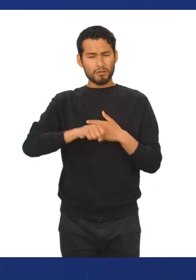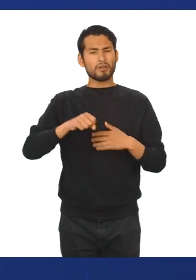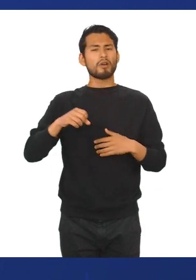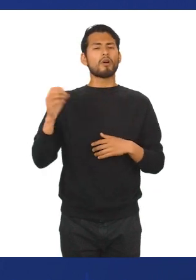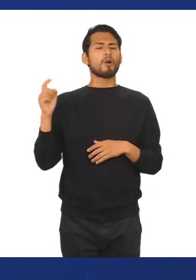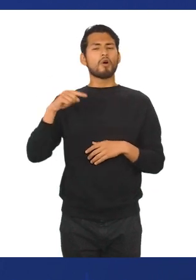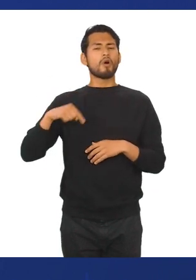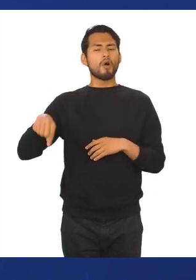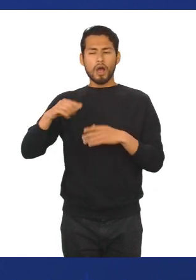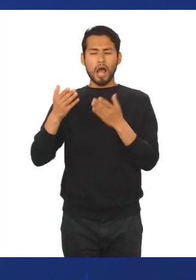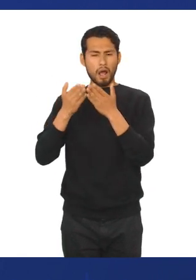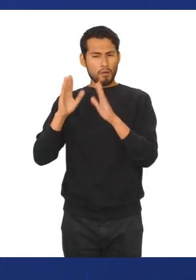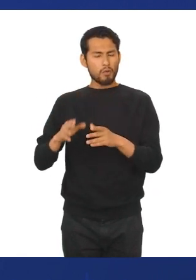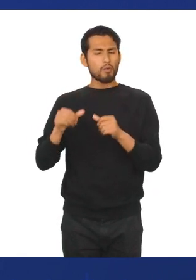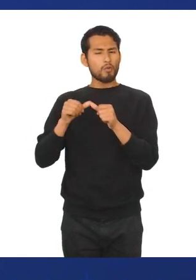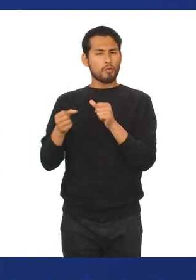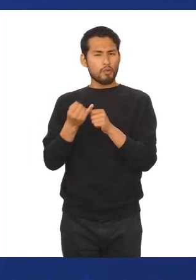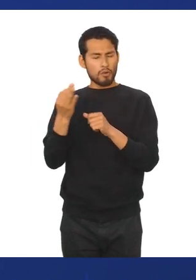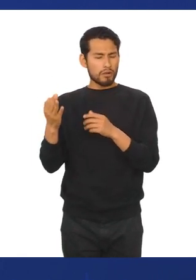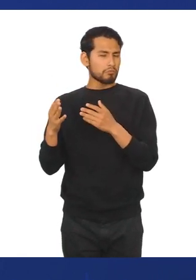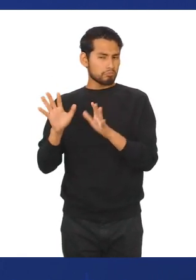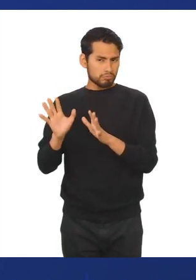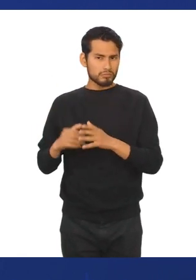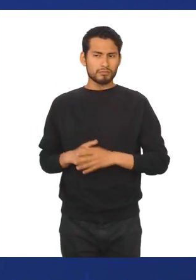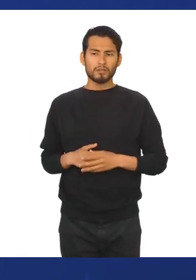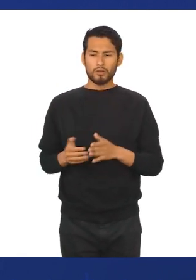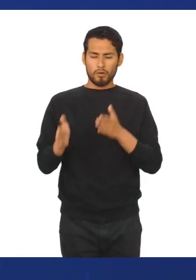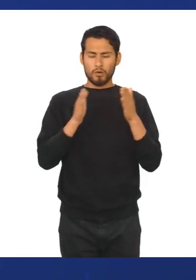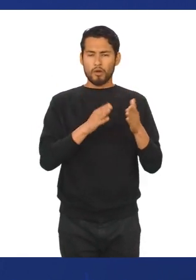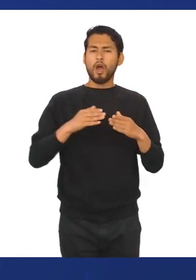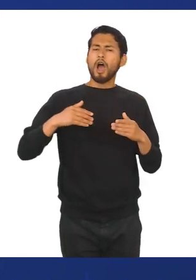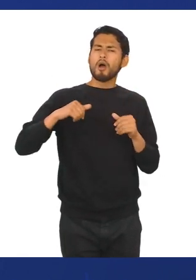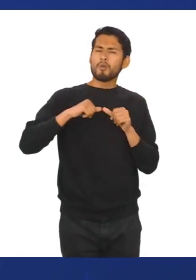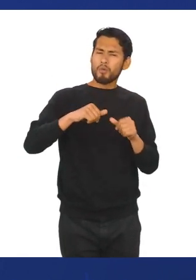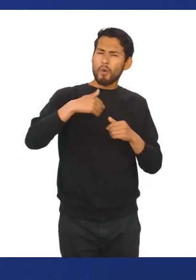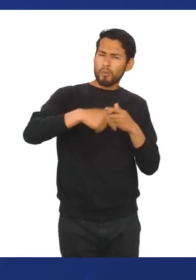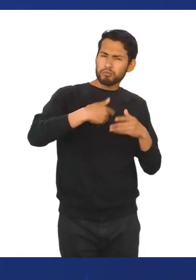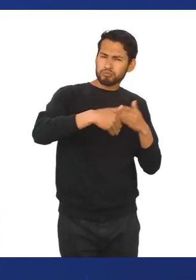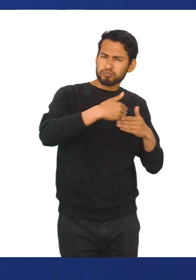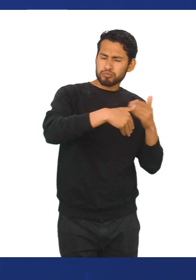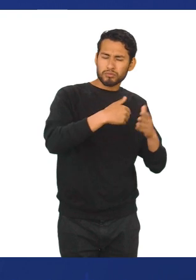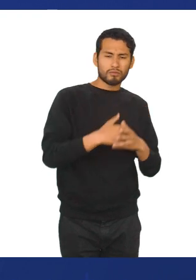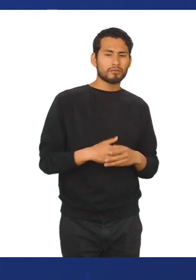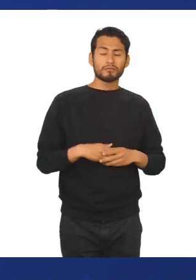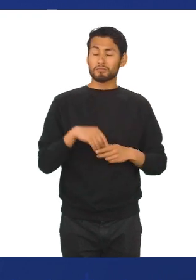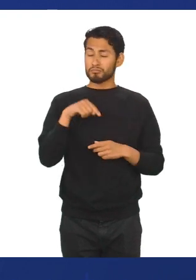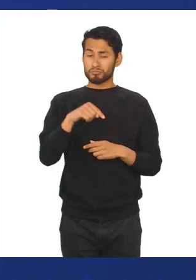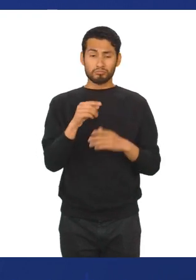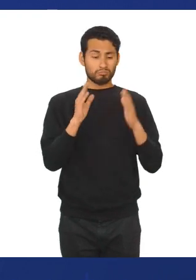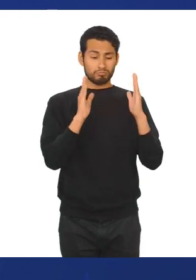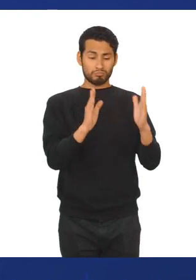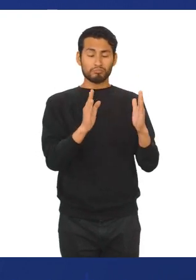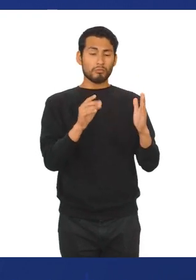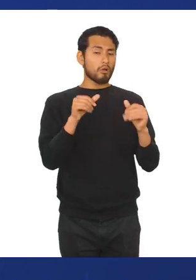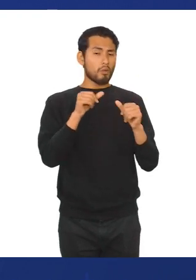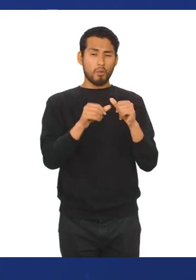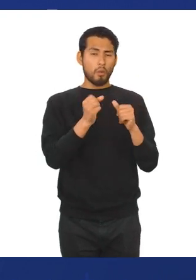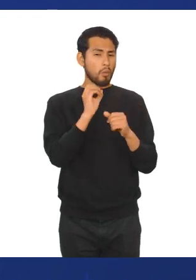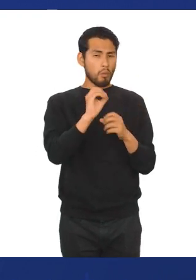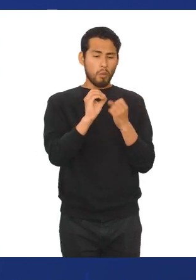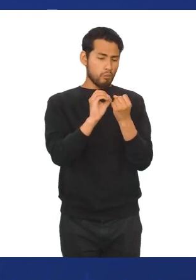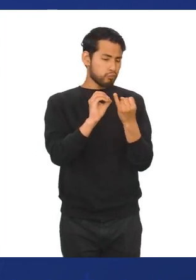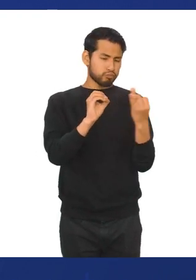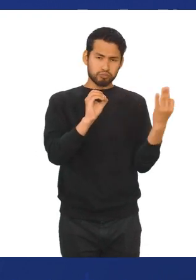de una clase, entre otros. Continuos, si pueden tomar cualquier valor dentro de un intervalo. Por ejemplo,